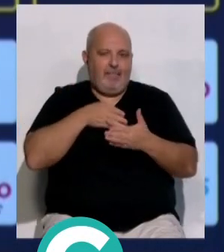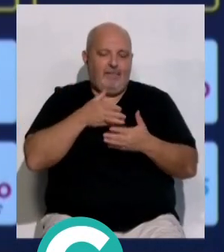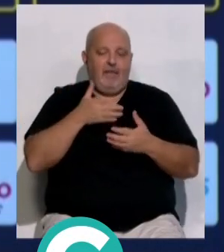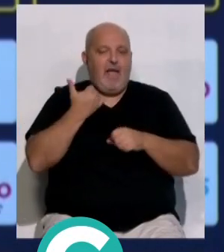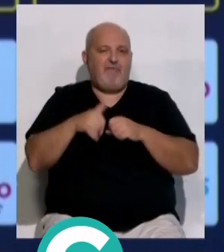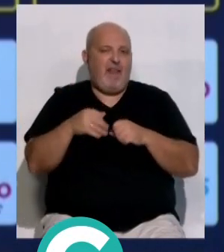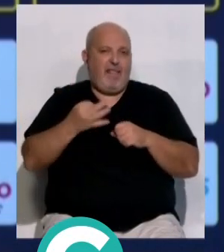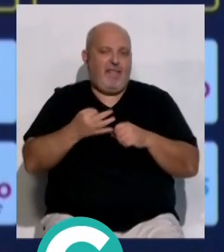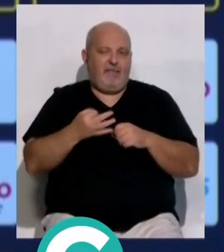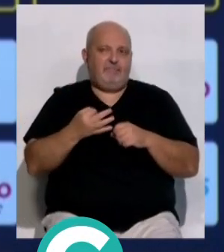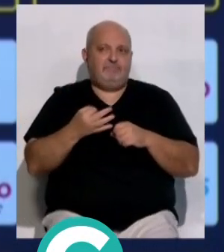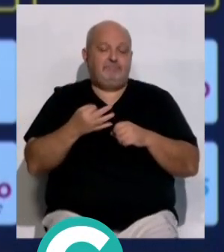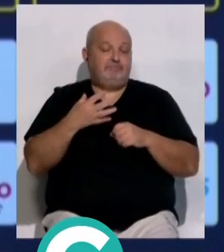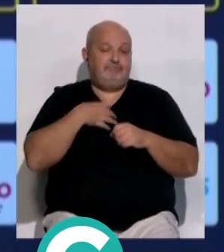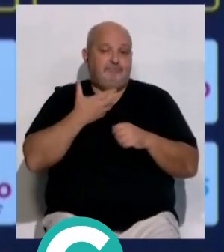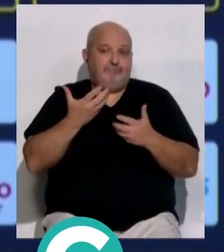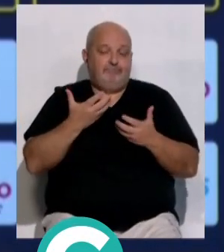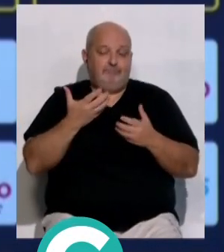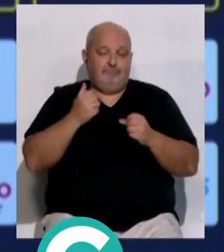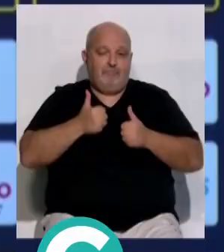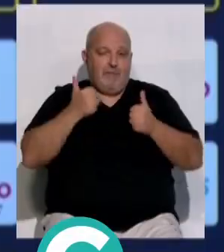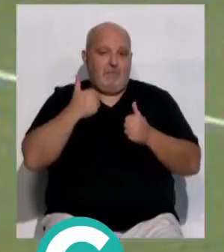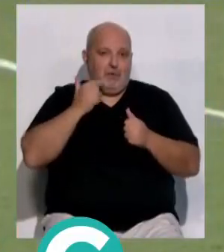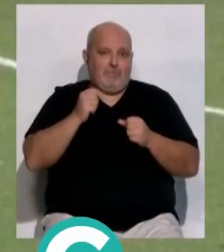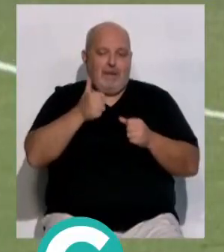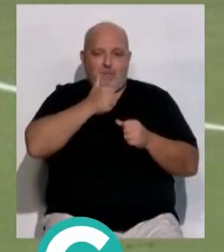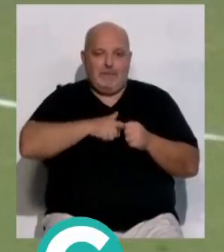al final cuando no puedes ganar lo que no tienes es que no perder